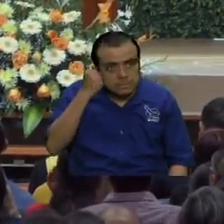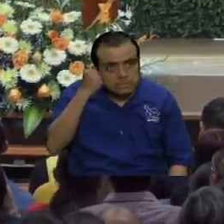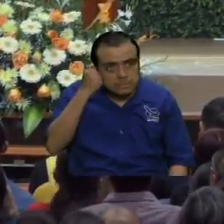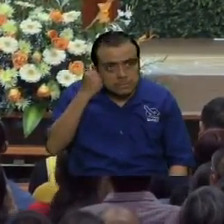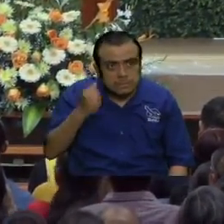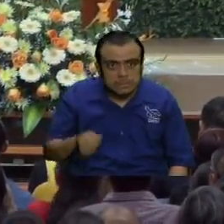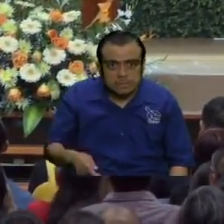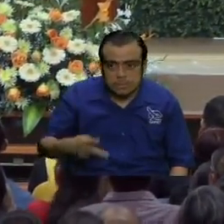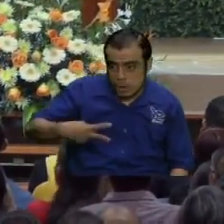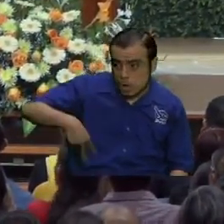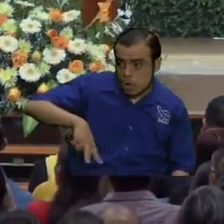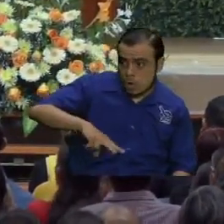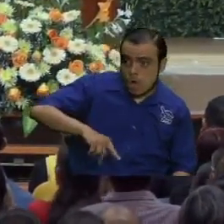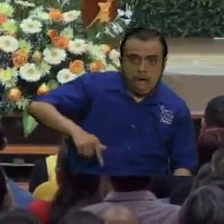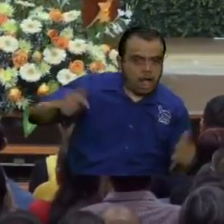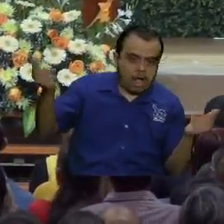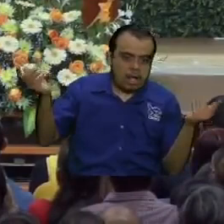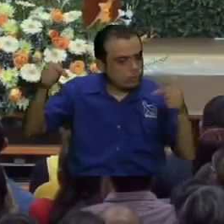Nosotros estamos a la moda.